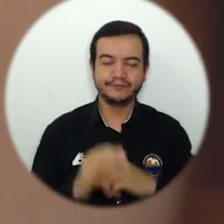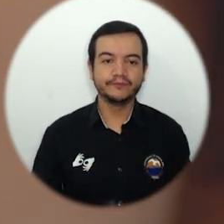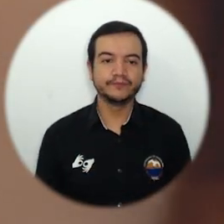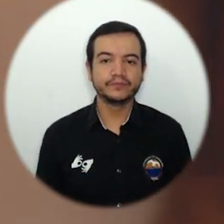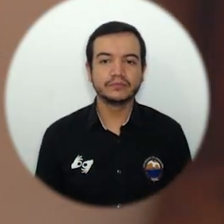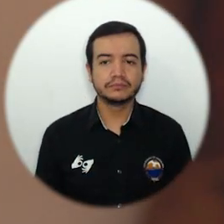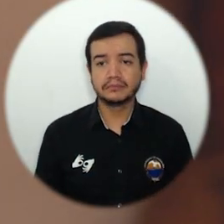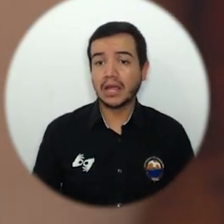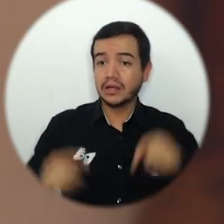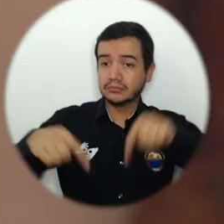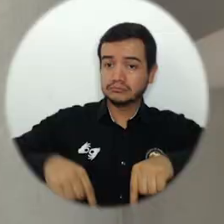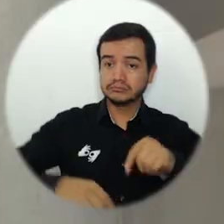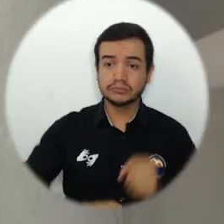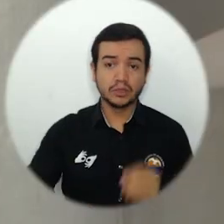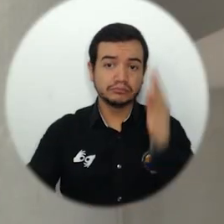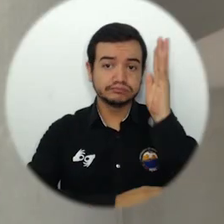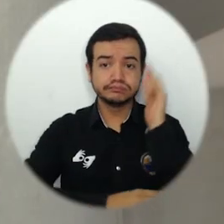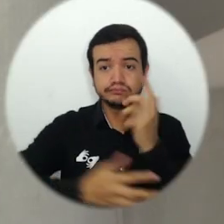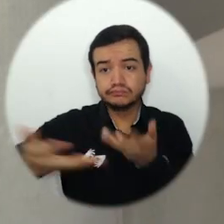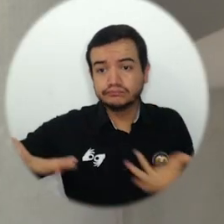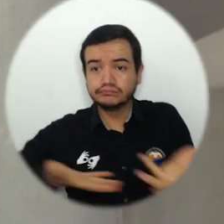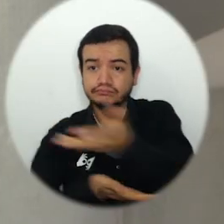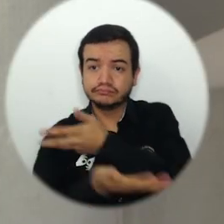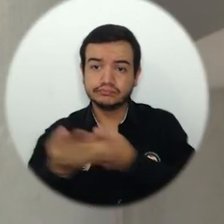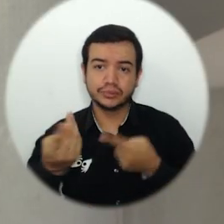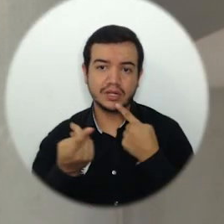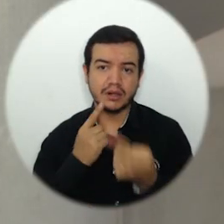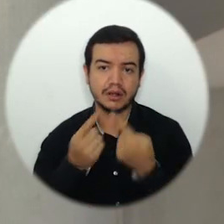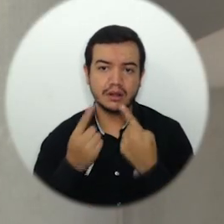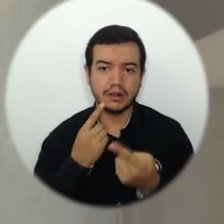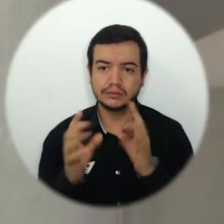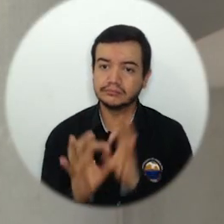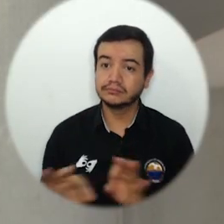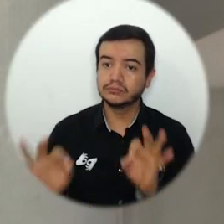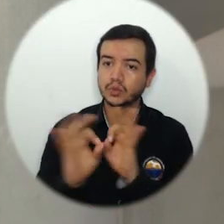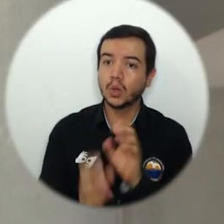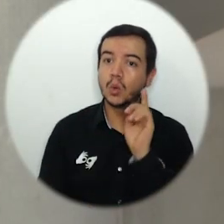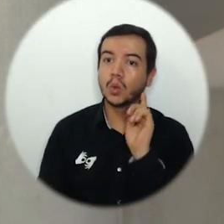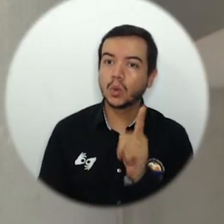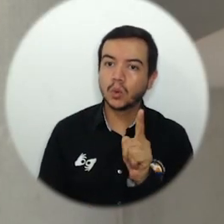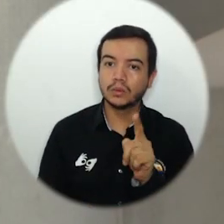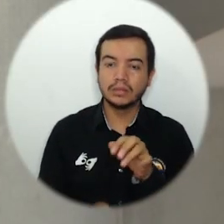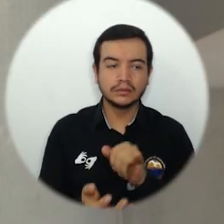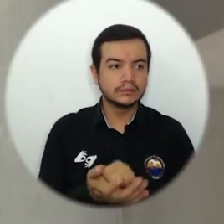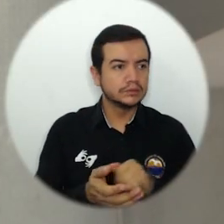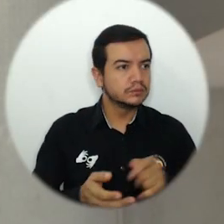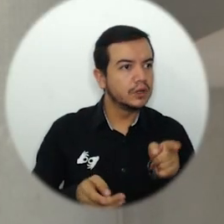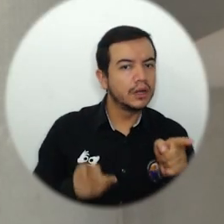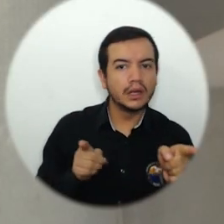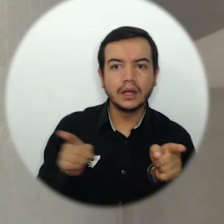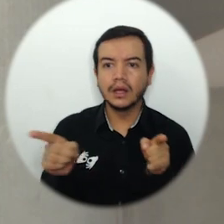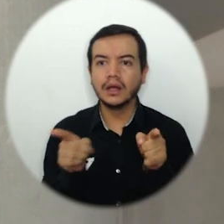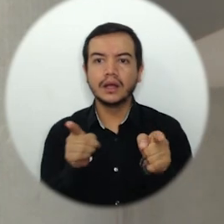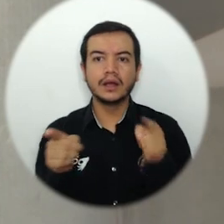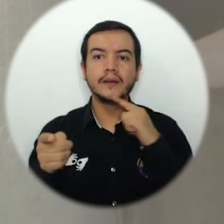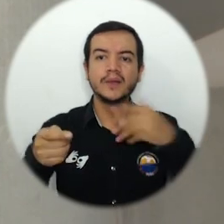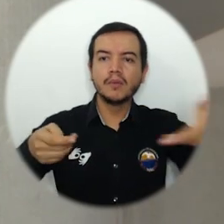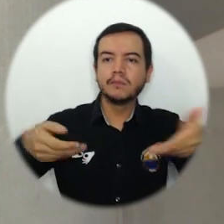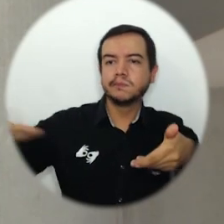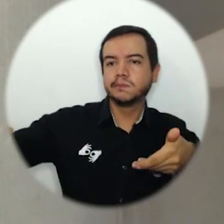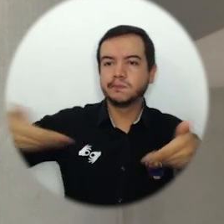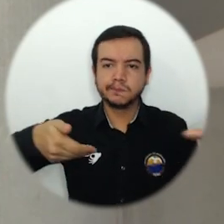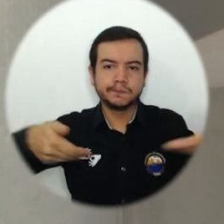educarse, a formarse. Bueno, un conversatorio bastante importante en el cual se están recopilando ideas